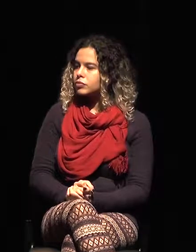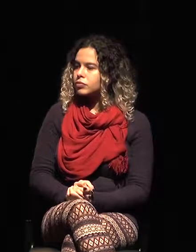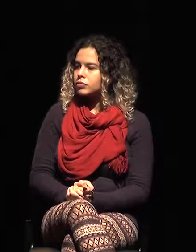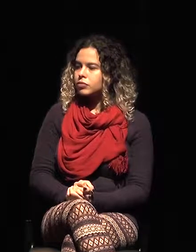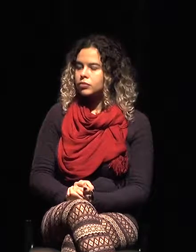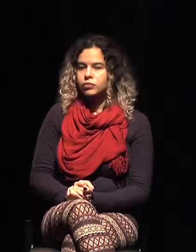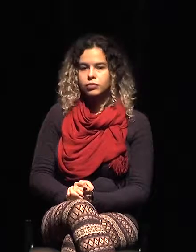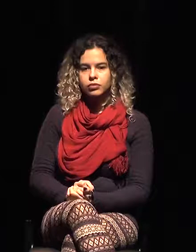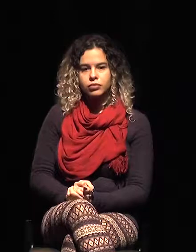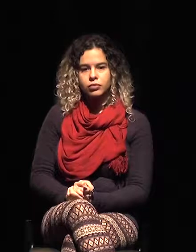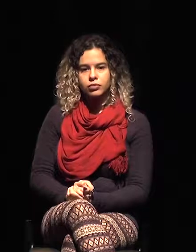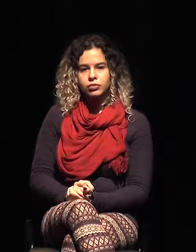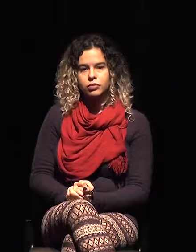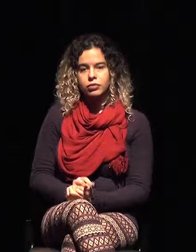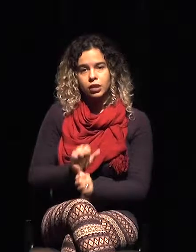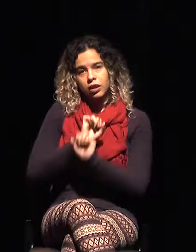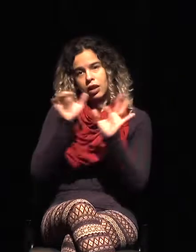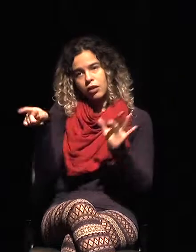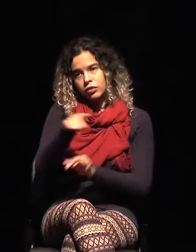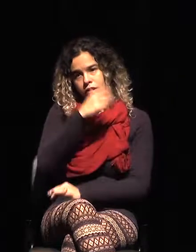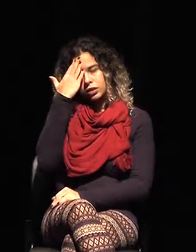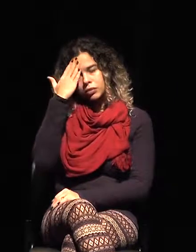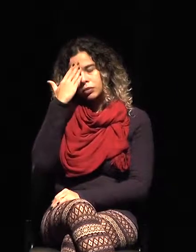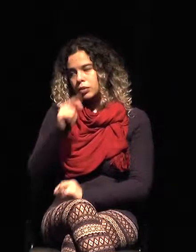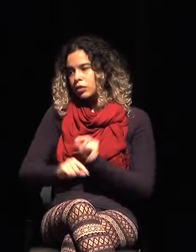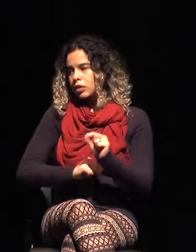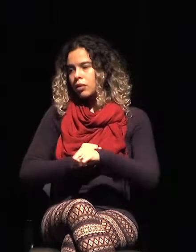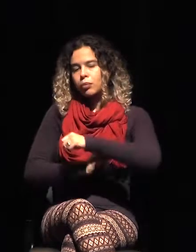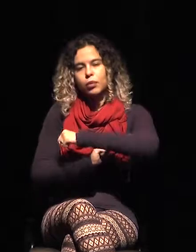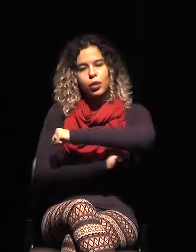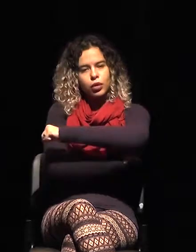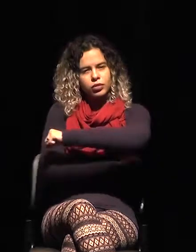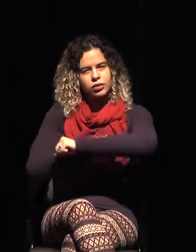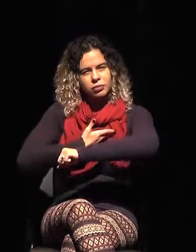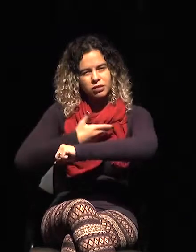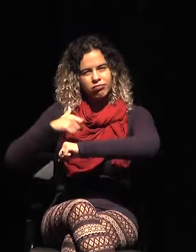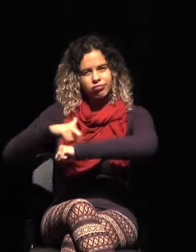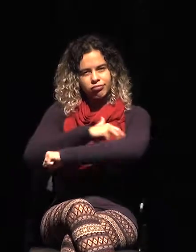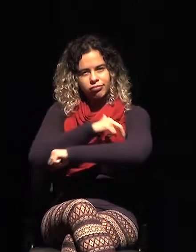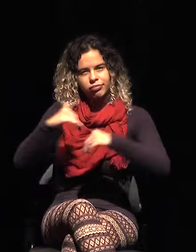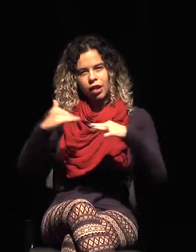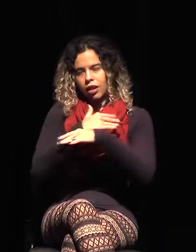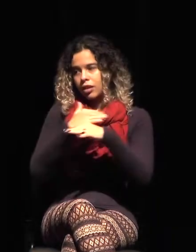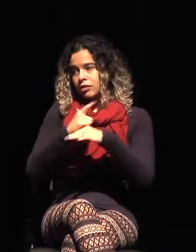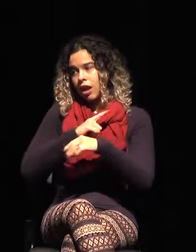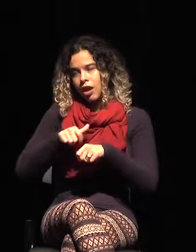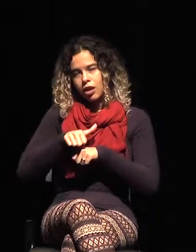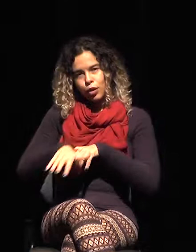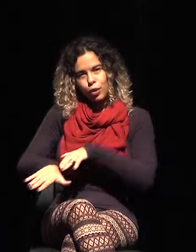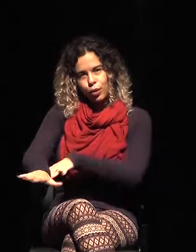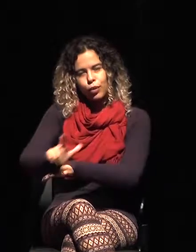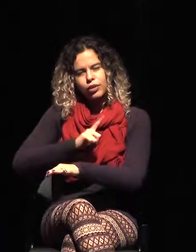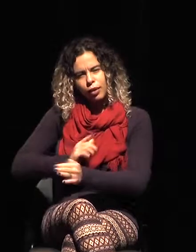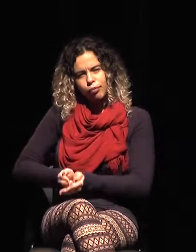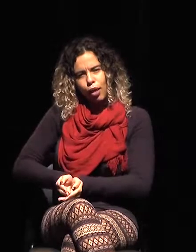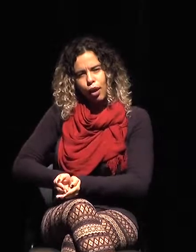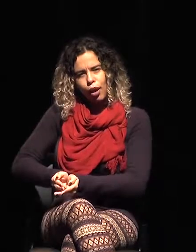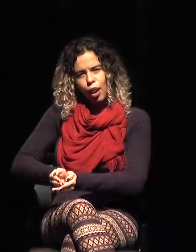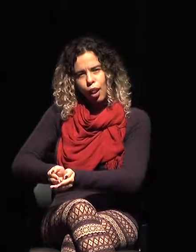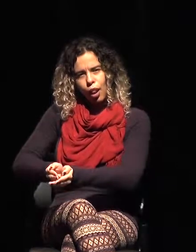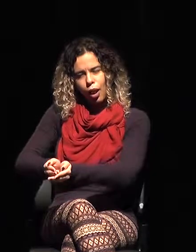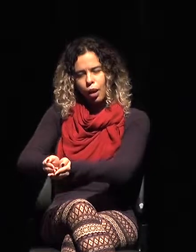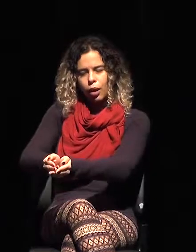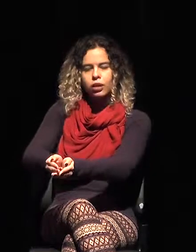En la imagen vemos el puente de la amistad, siempre con la llegada de muchos barcos, muchas embarcaciones.